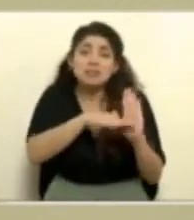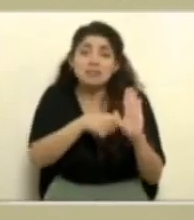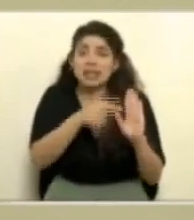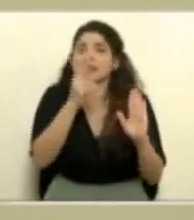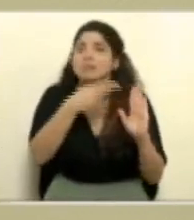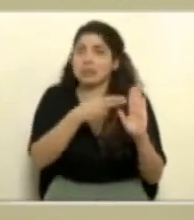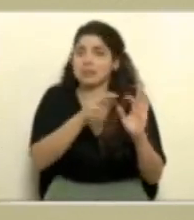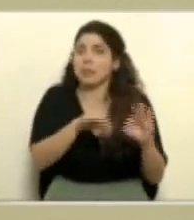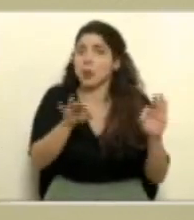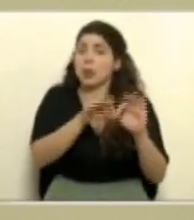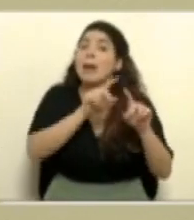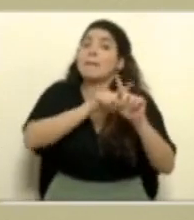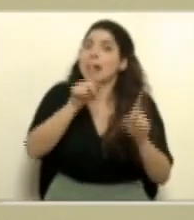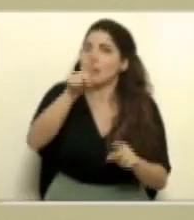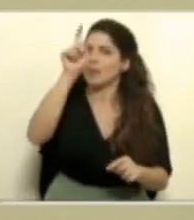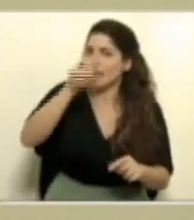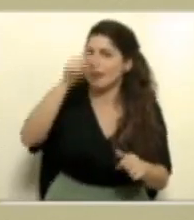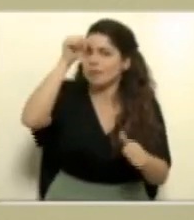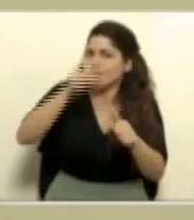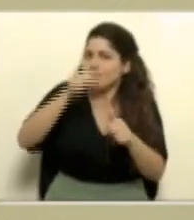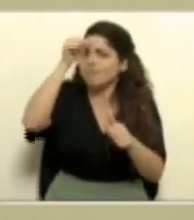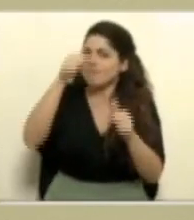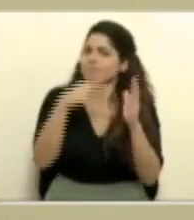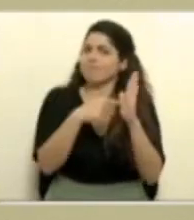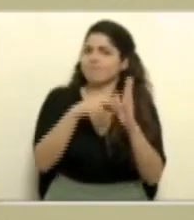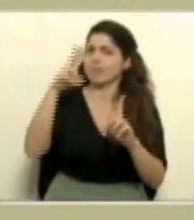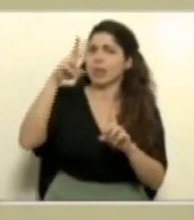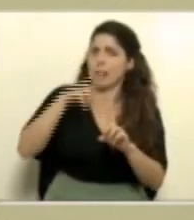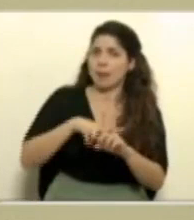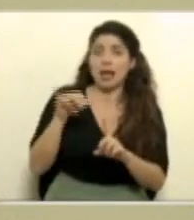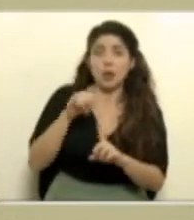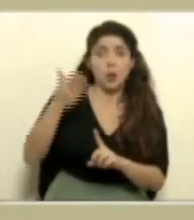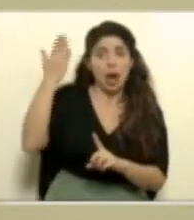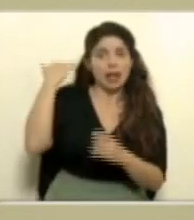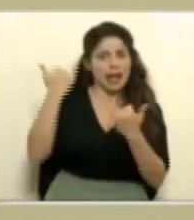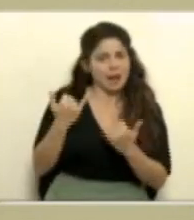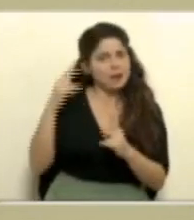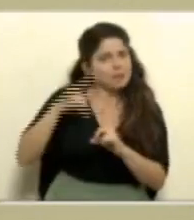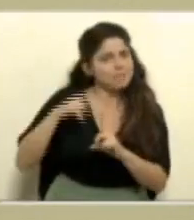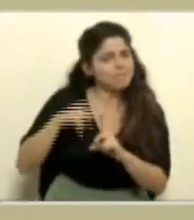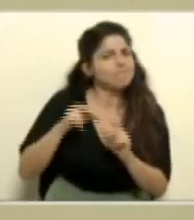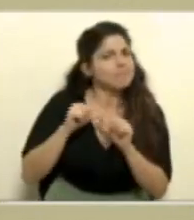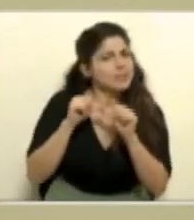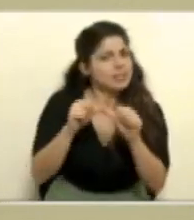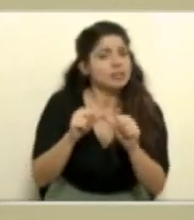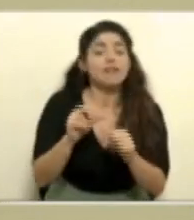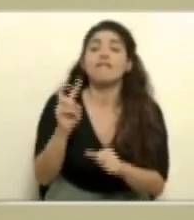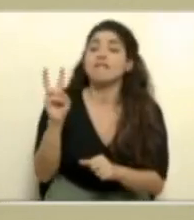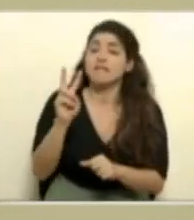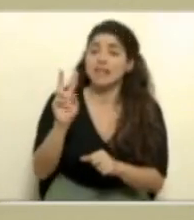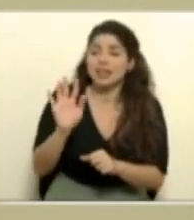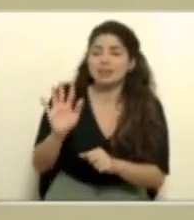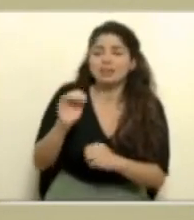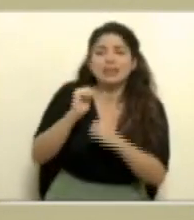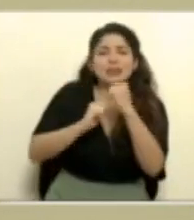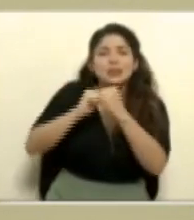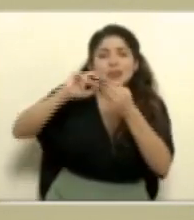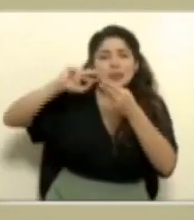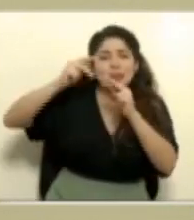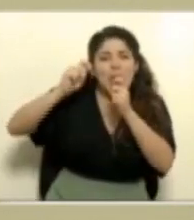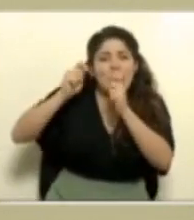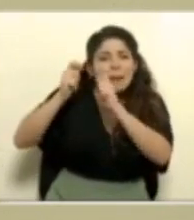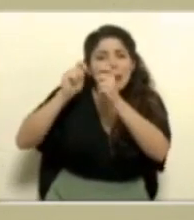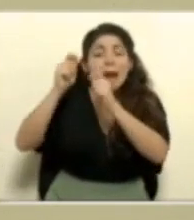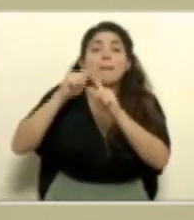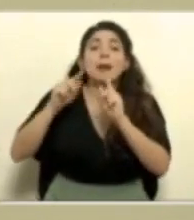importante que las tengamos igual de presentes como las hemos tenido en los meses anteriores. El virus, si es cierto, que cambia su estructura, mas